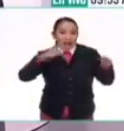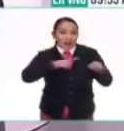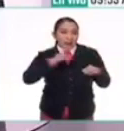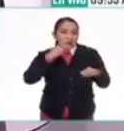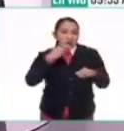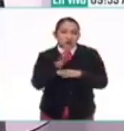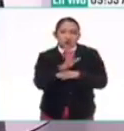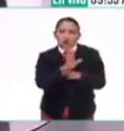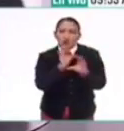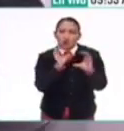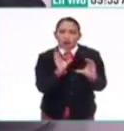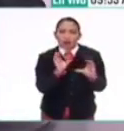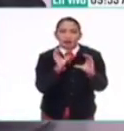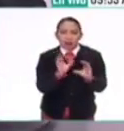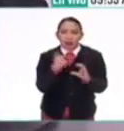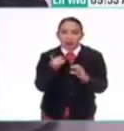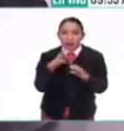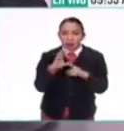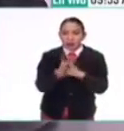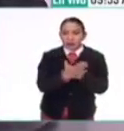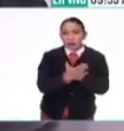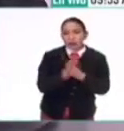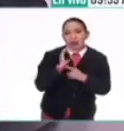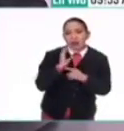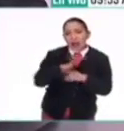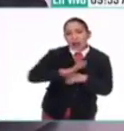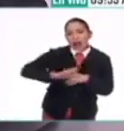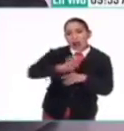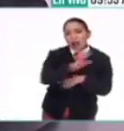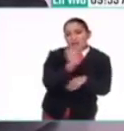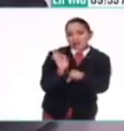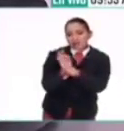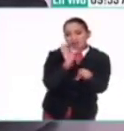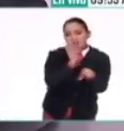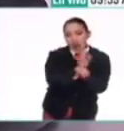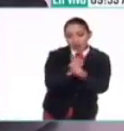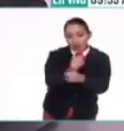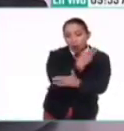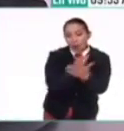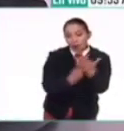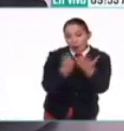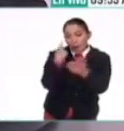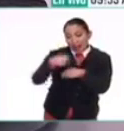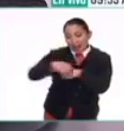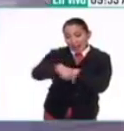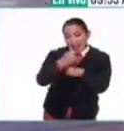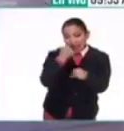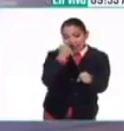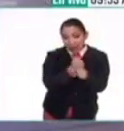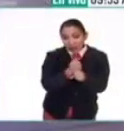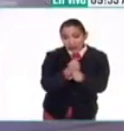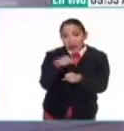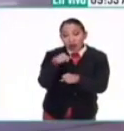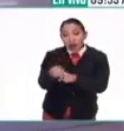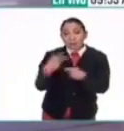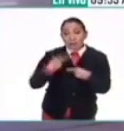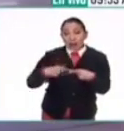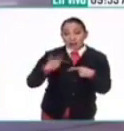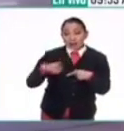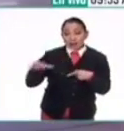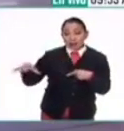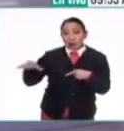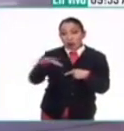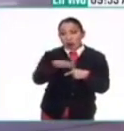preservar. Y justamente la Comisión Nacional de Áreas Naturales Protegidas ya tiene un programa para este año en donde los ciudadanos